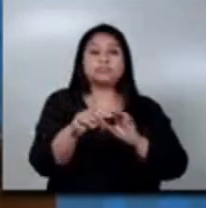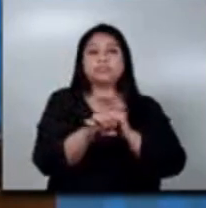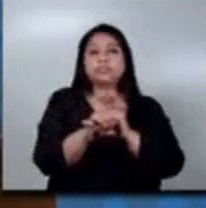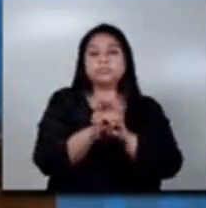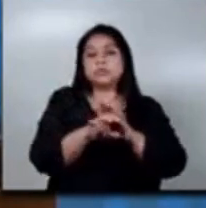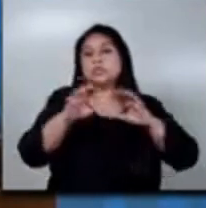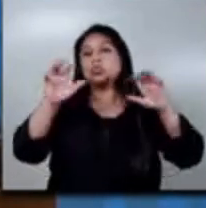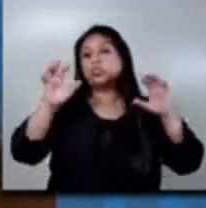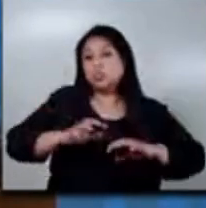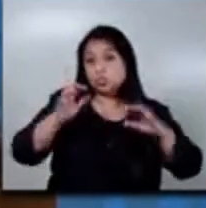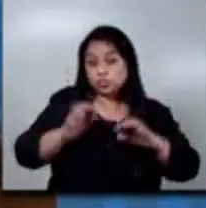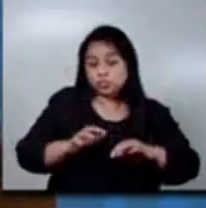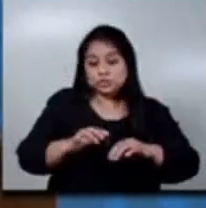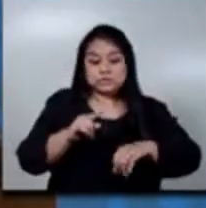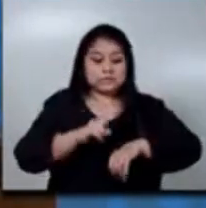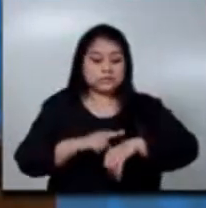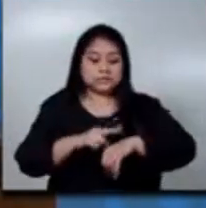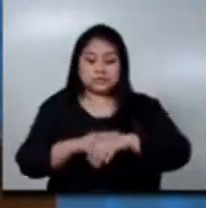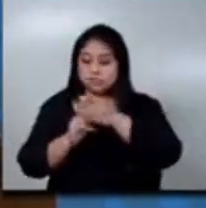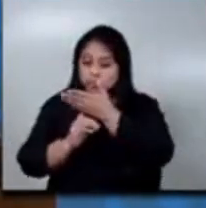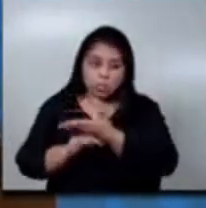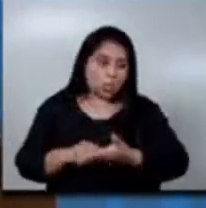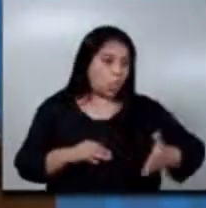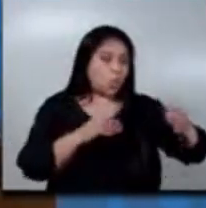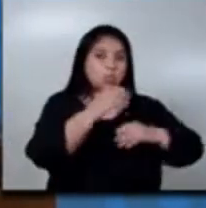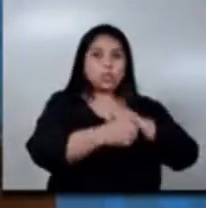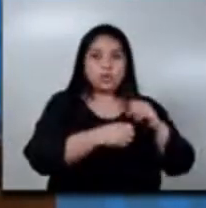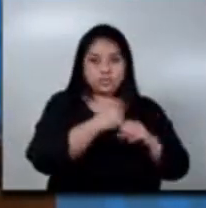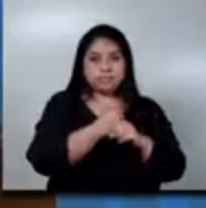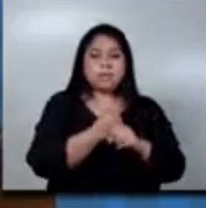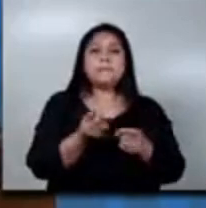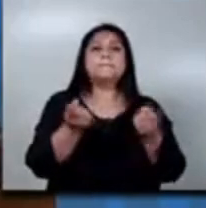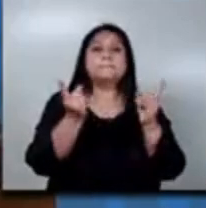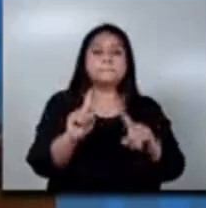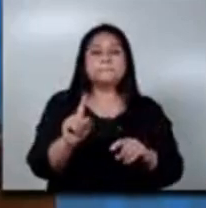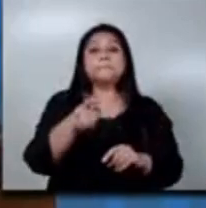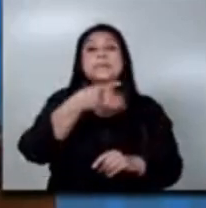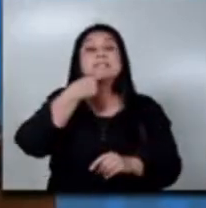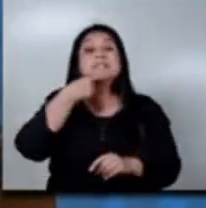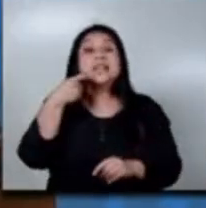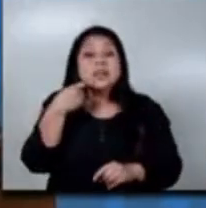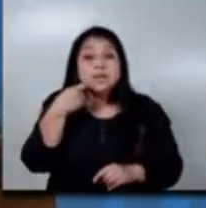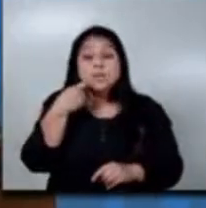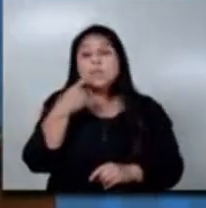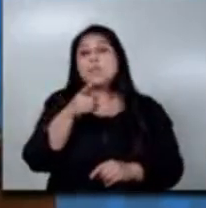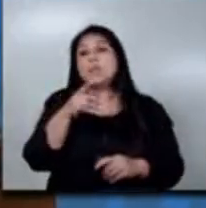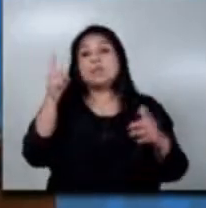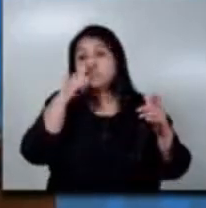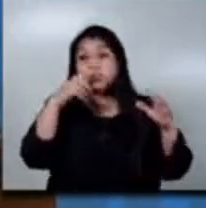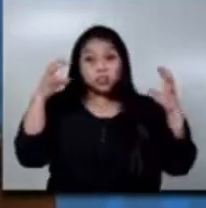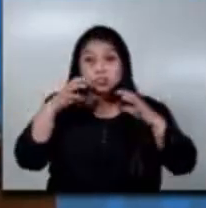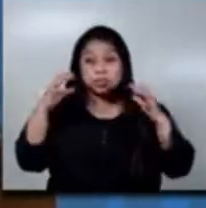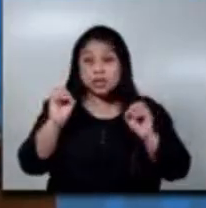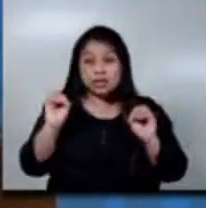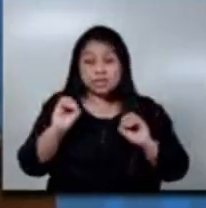lluvia, se cubre durante todo el año. Si es para sequía, únicamente se cubre en los meses de